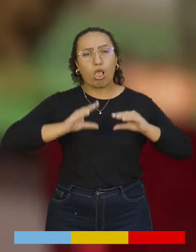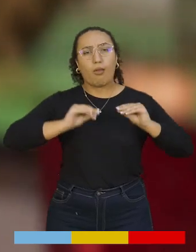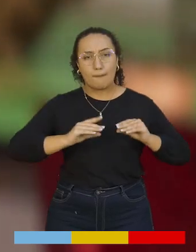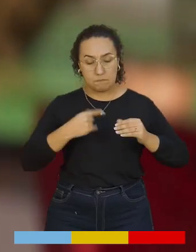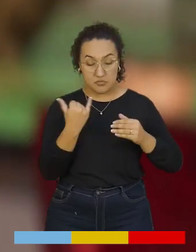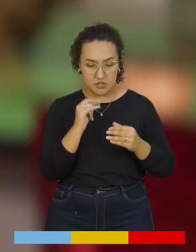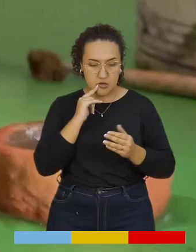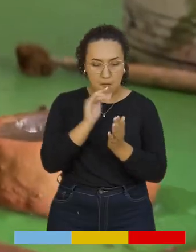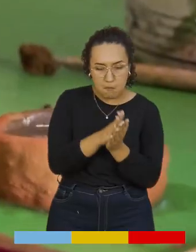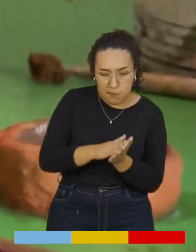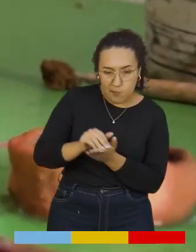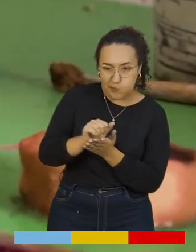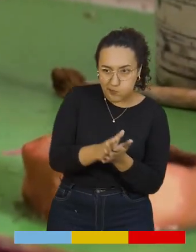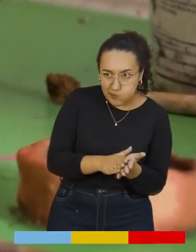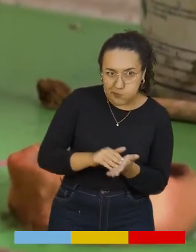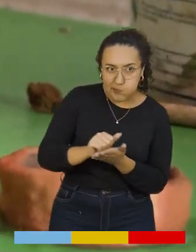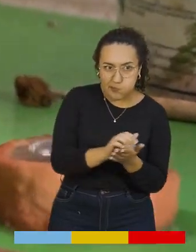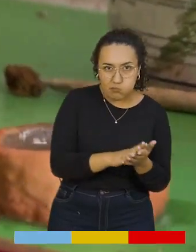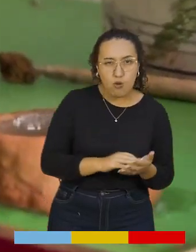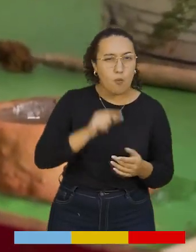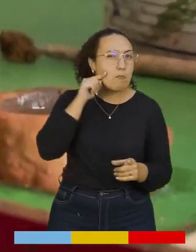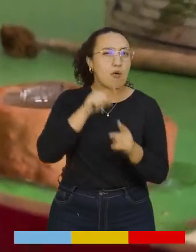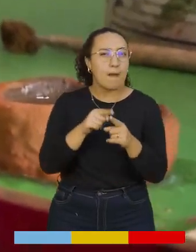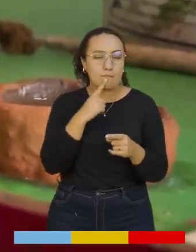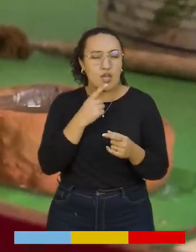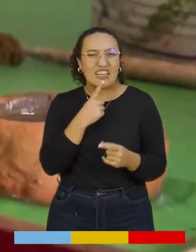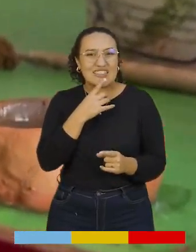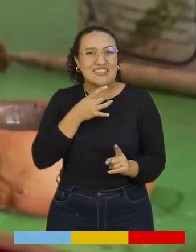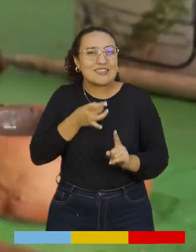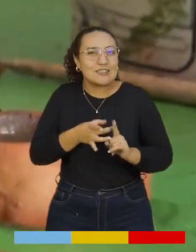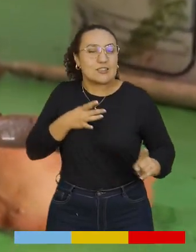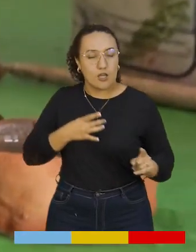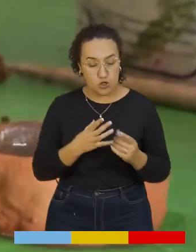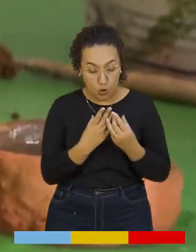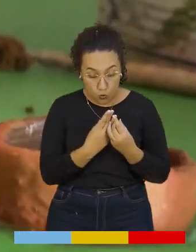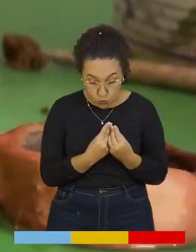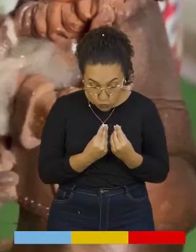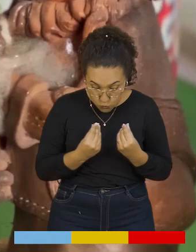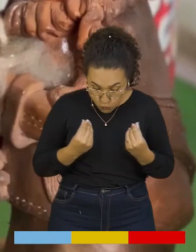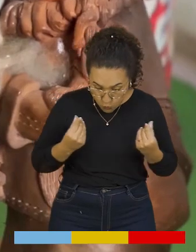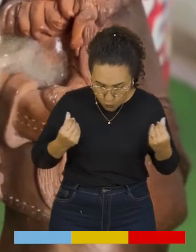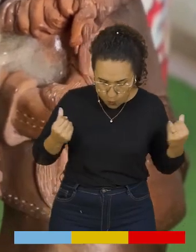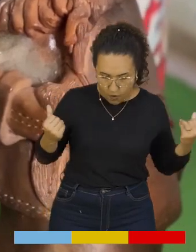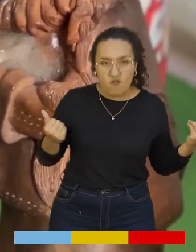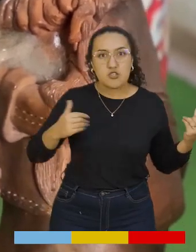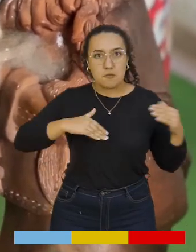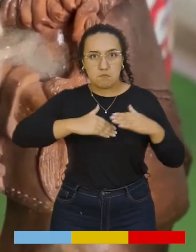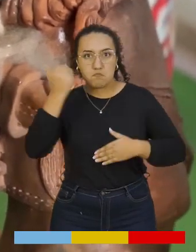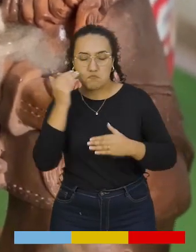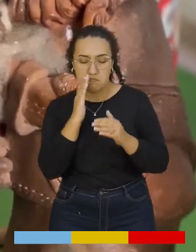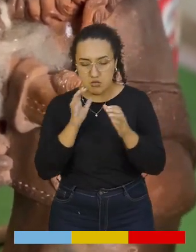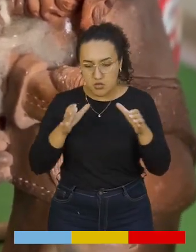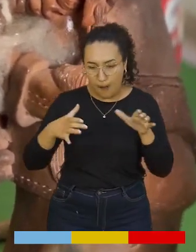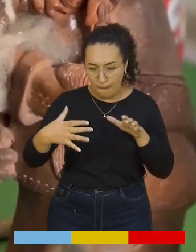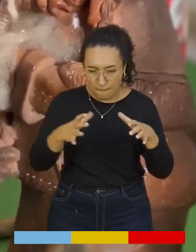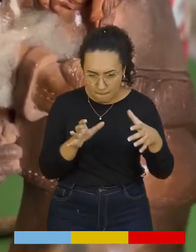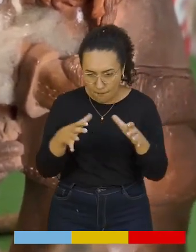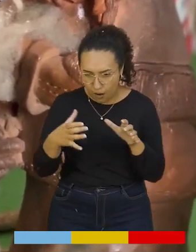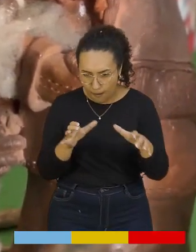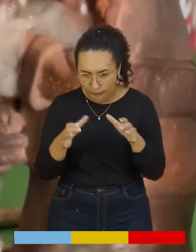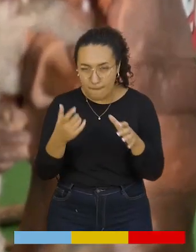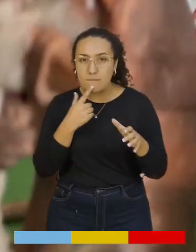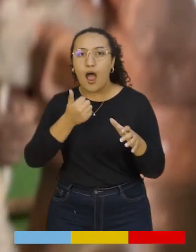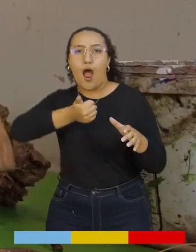hacer un proceso de amasado para compactarla. Compactarla. Cuando ya quede suave, ya se comienzan a elaborar las piezas.